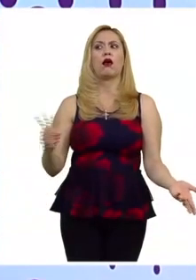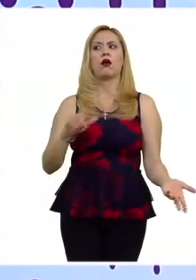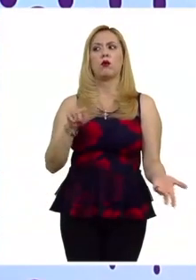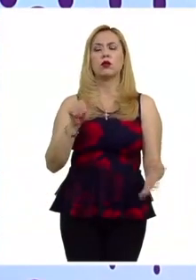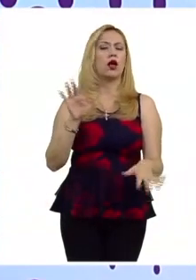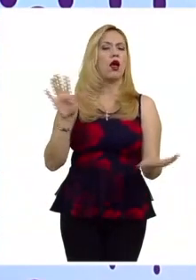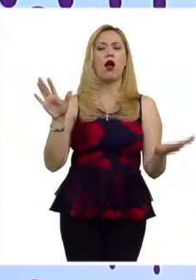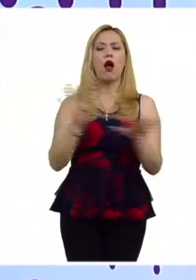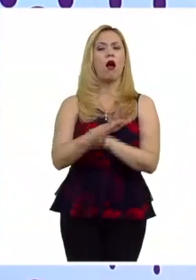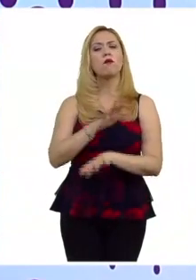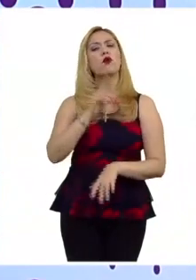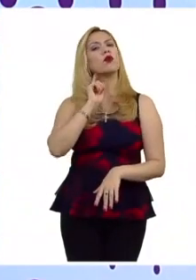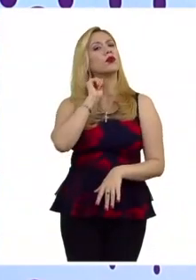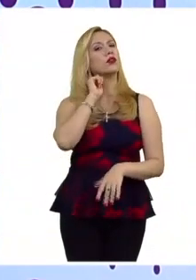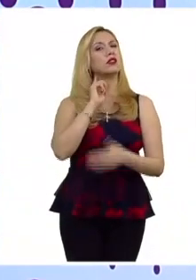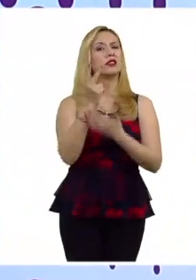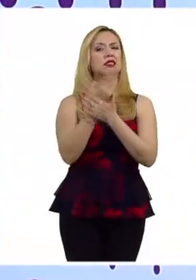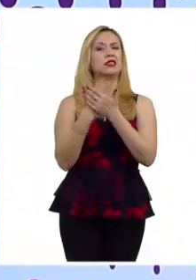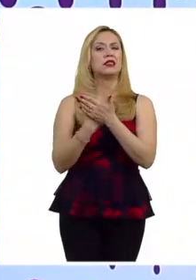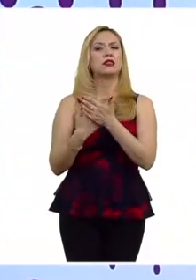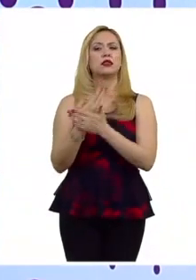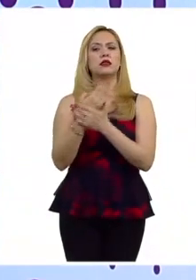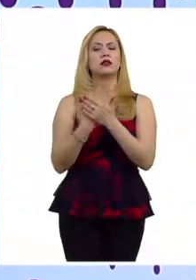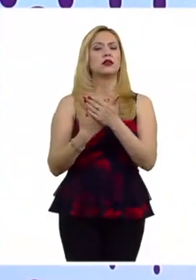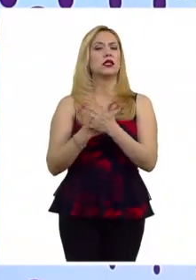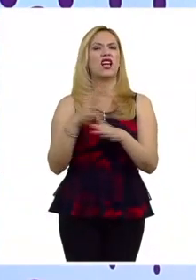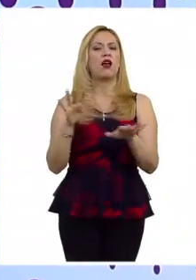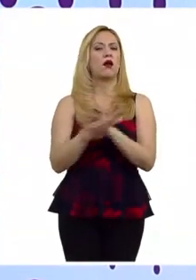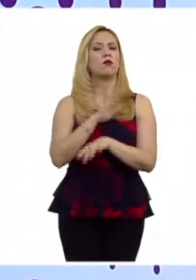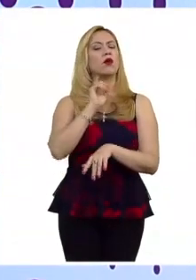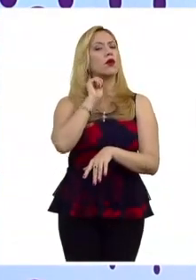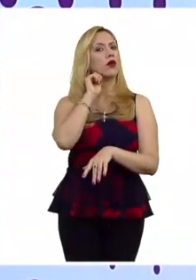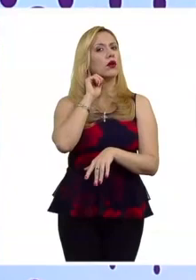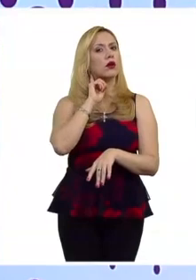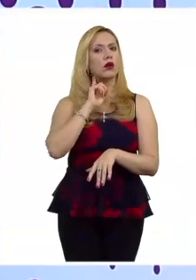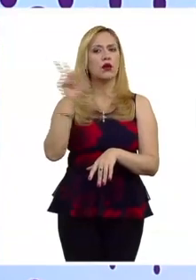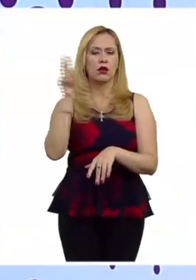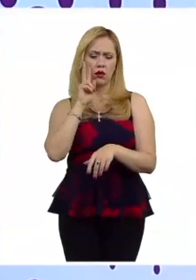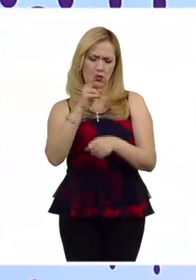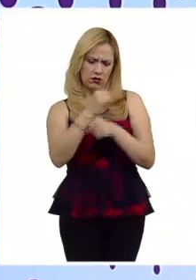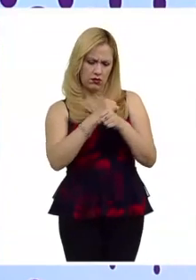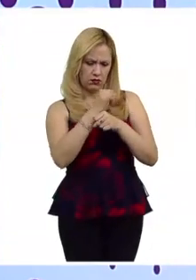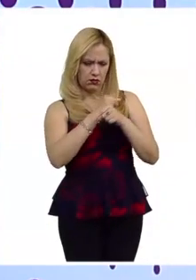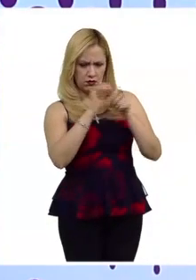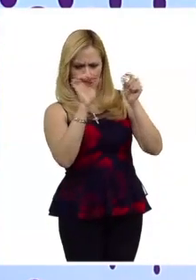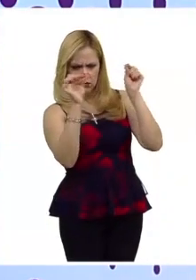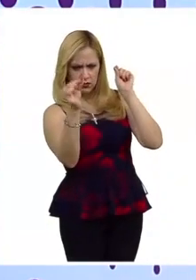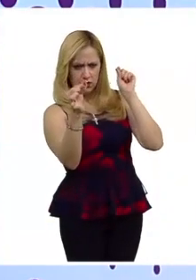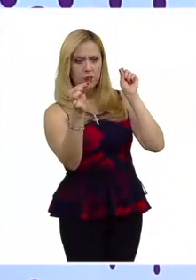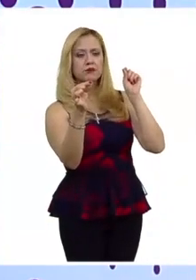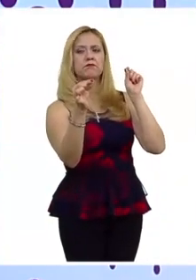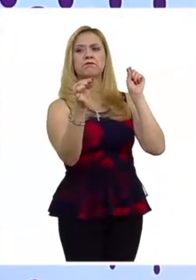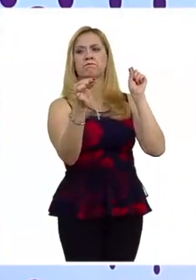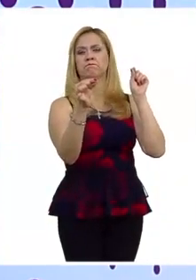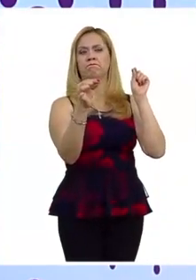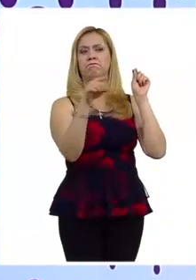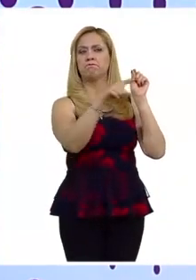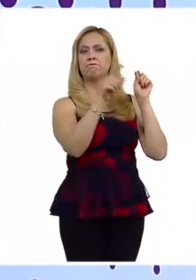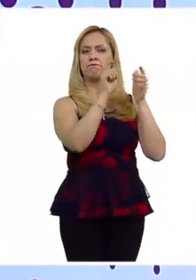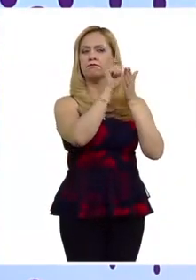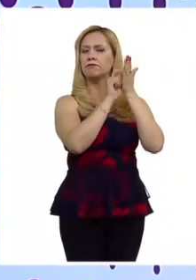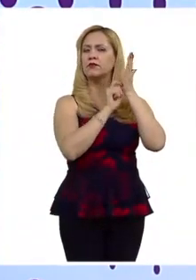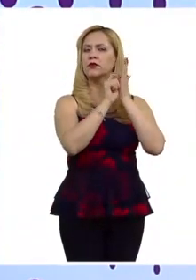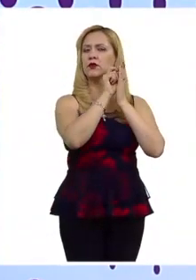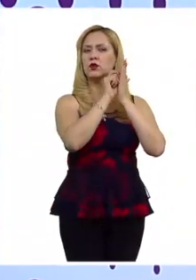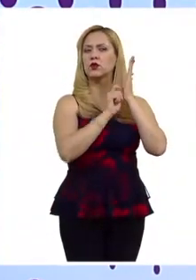tatuaje después existe un peritaje donde se puede identificar que pues había sido modificado y que el tatuaje